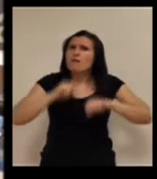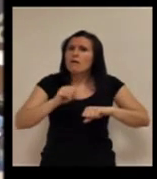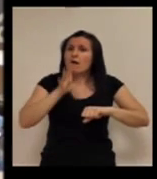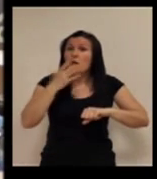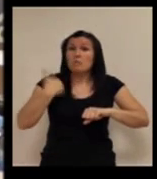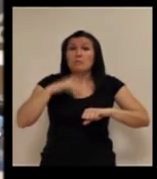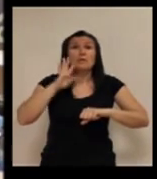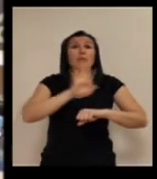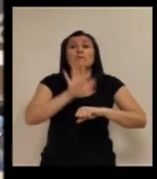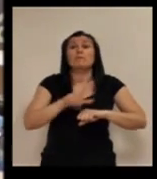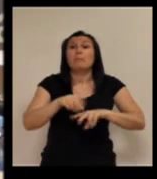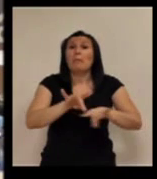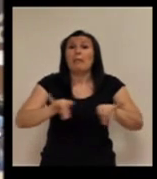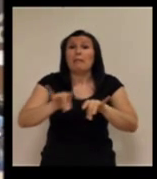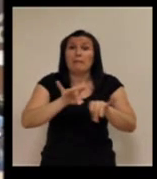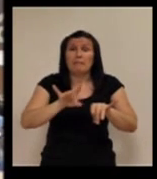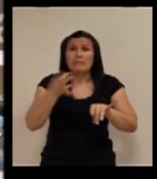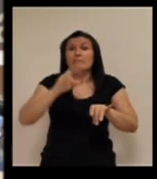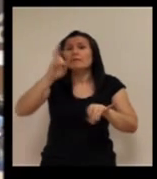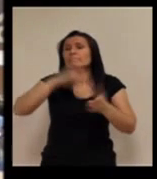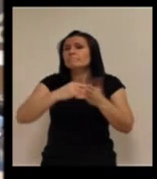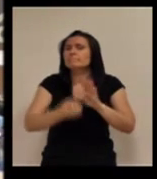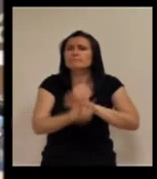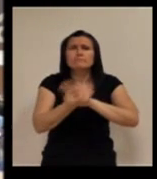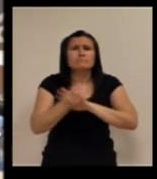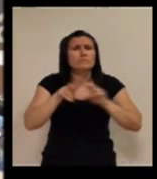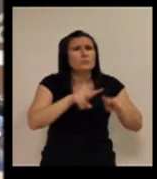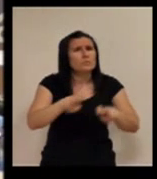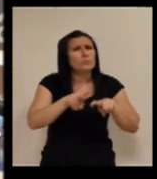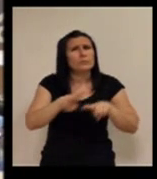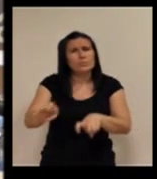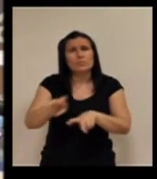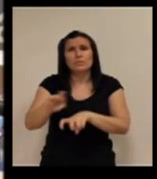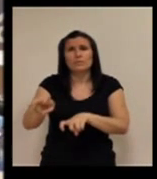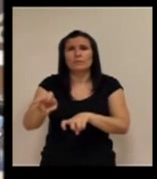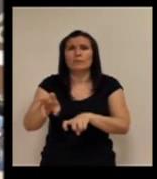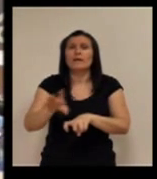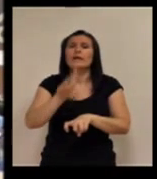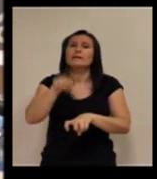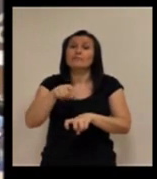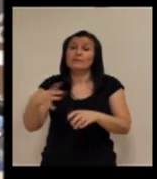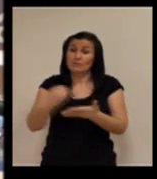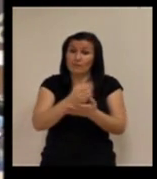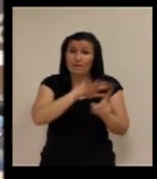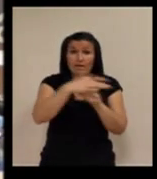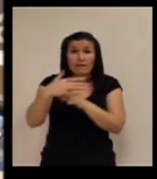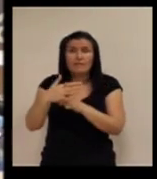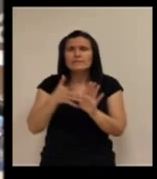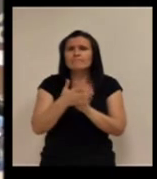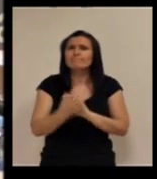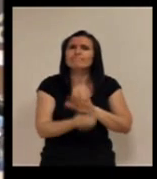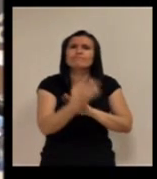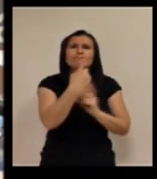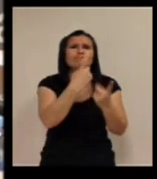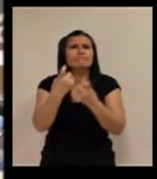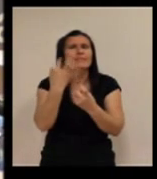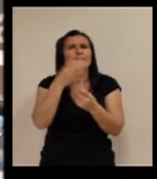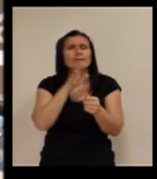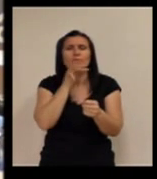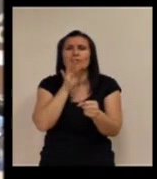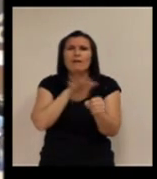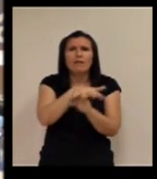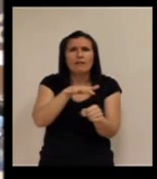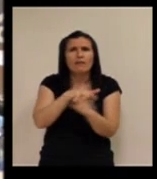ya no sirve, que necesitamos soluciones nuevas y que en todo eso, bueno, pues hay necesidades pendientes de cubrir